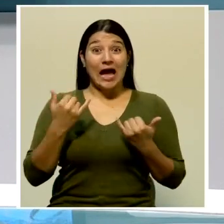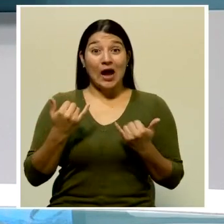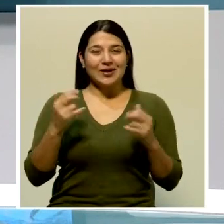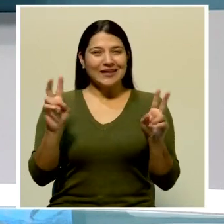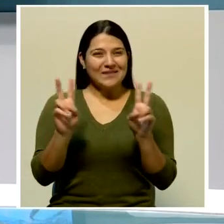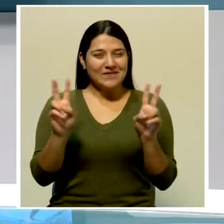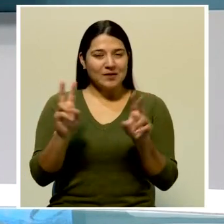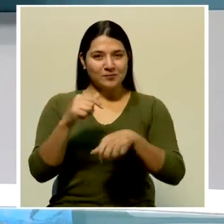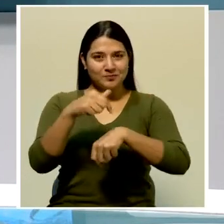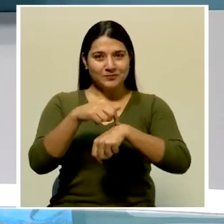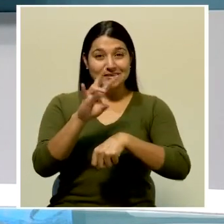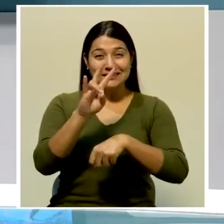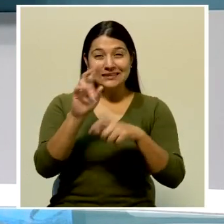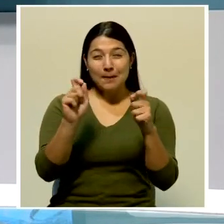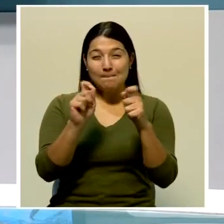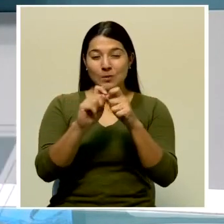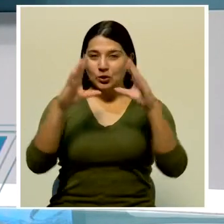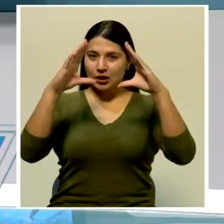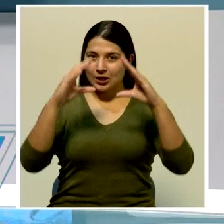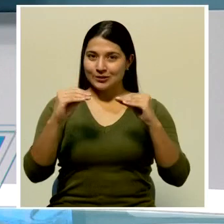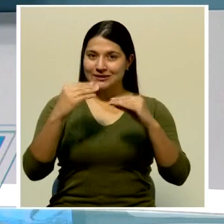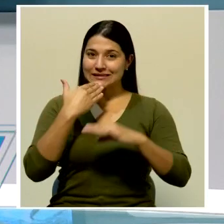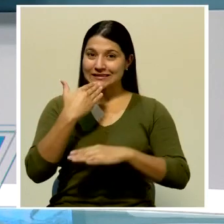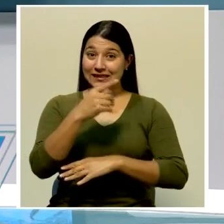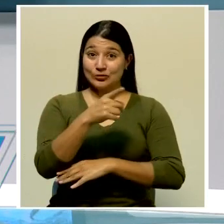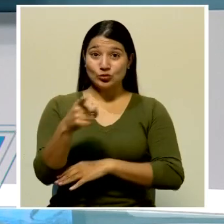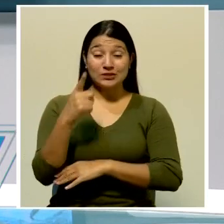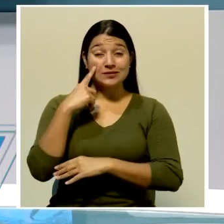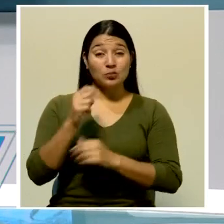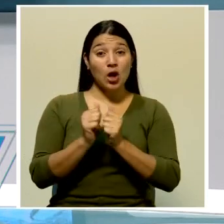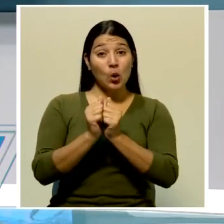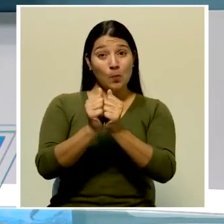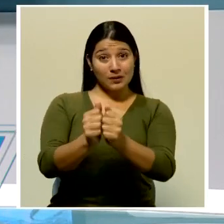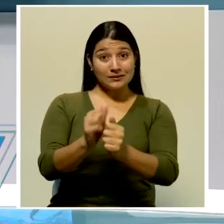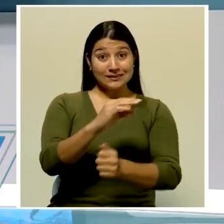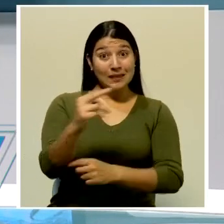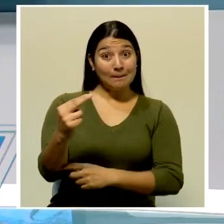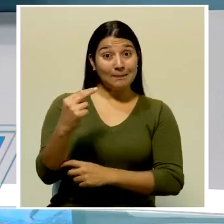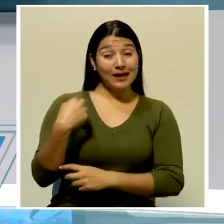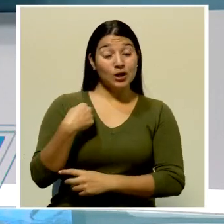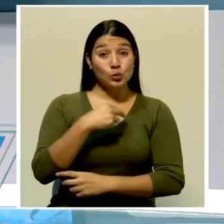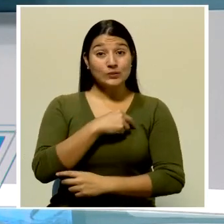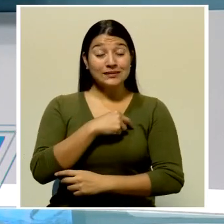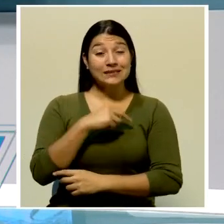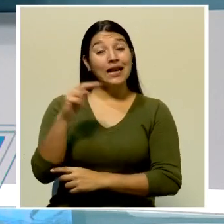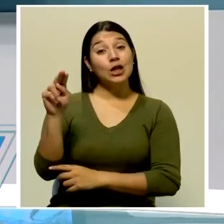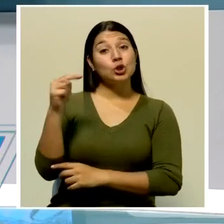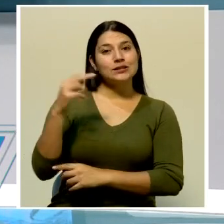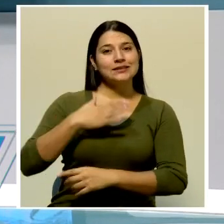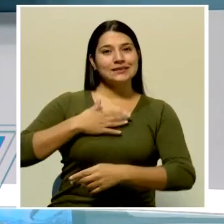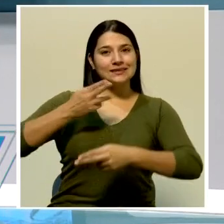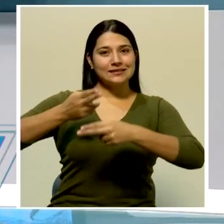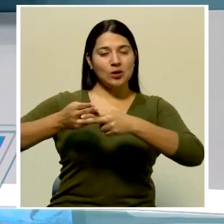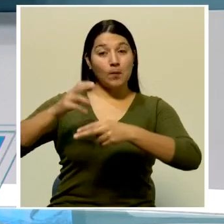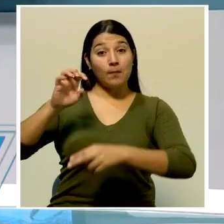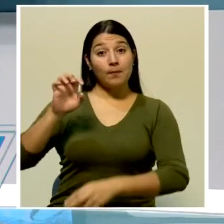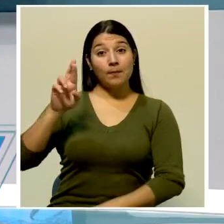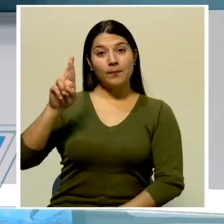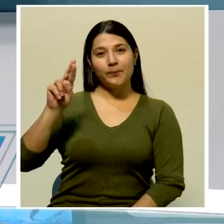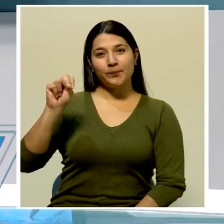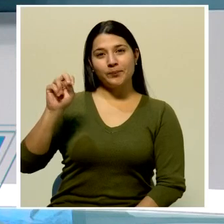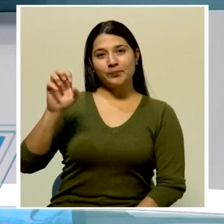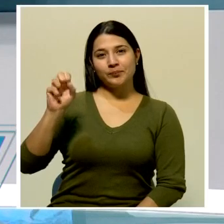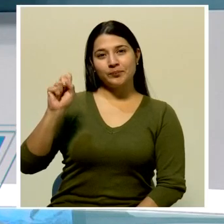7 en punto de la noche. Les agradecemos que nos acompañen y que se informen con nosotros. Soy Ernesto Rivera.